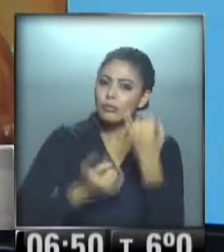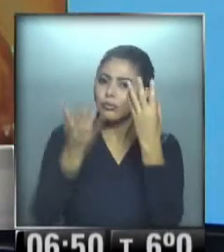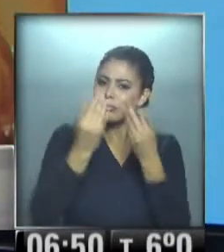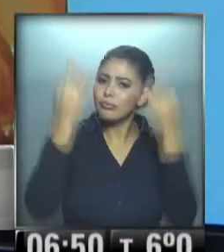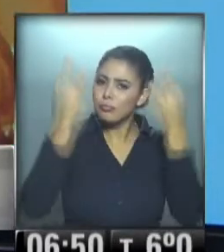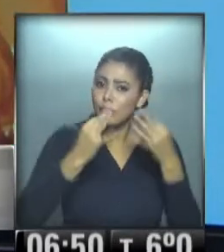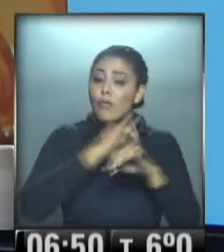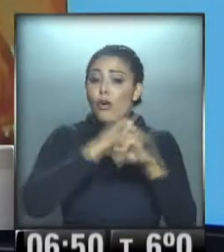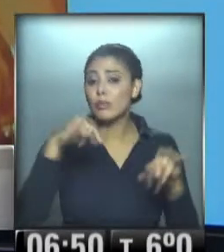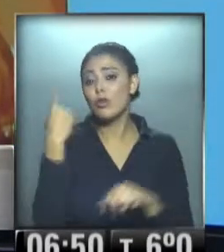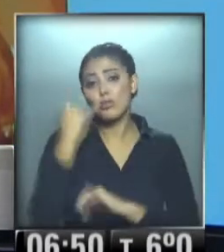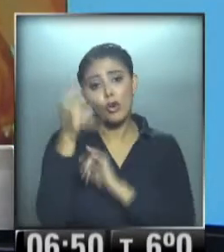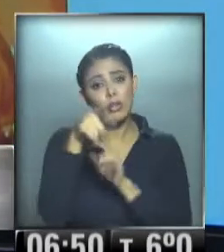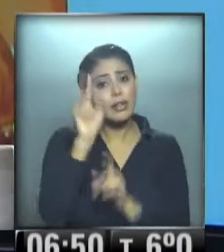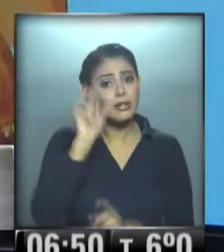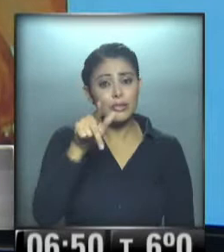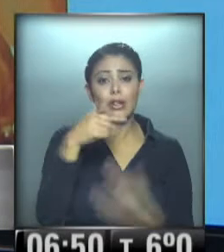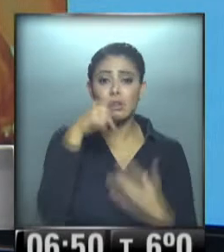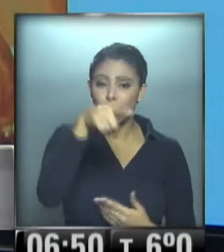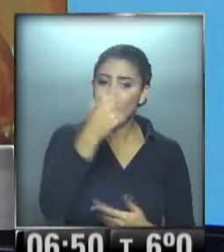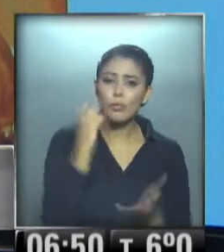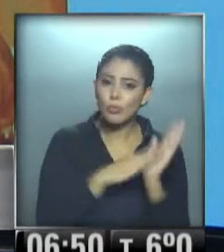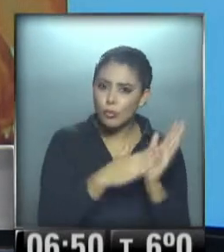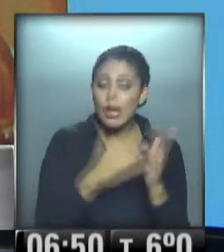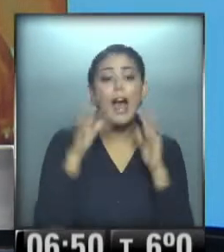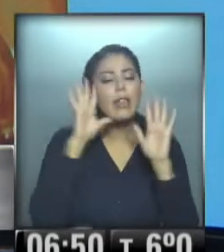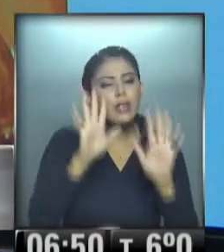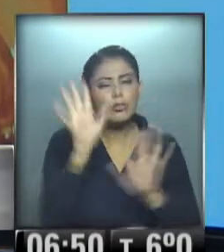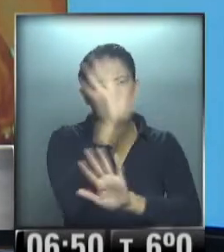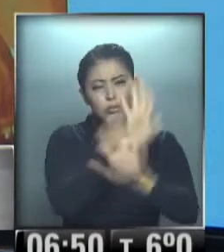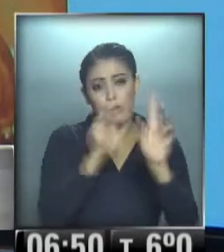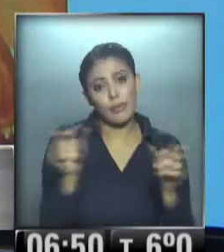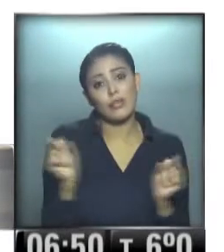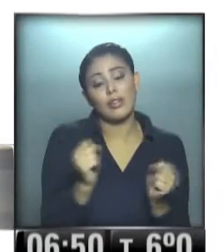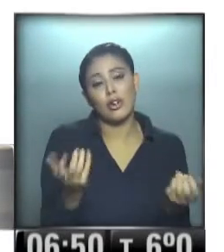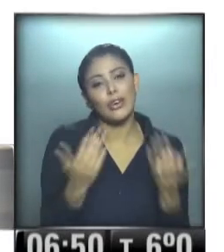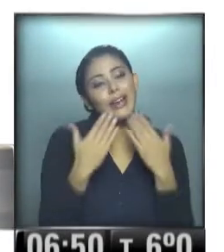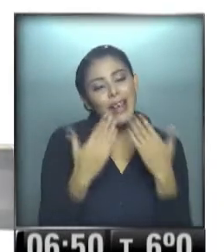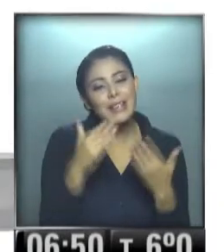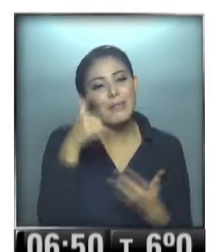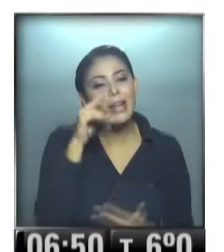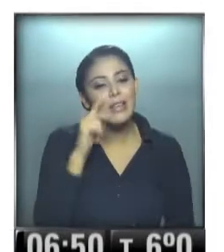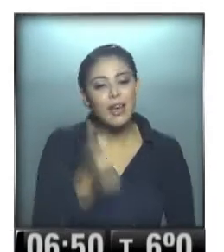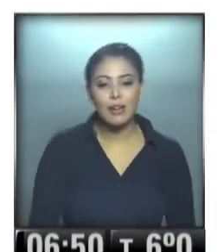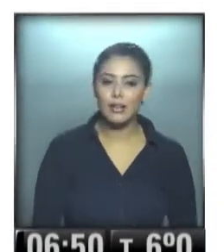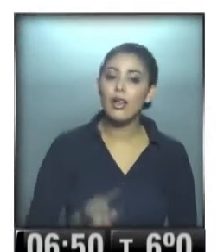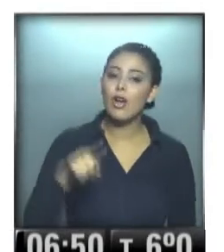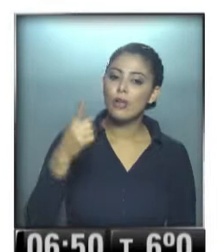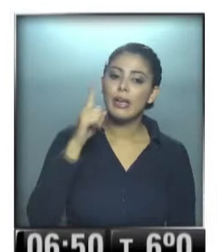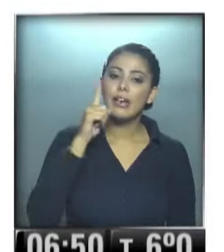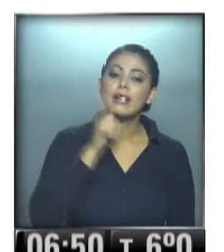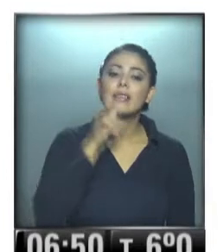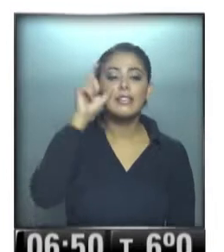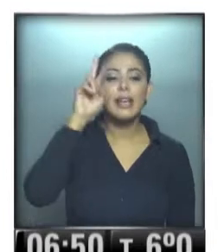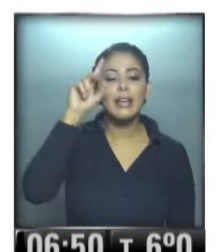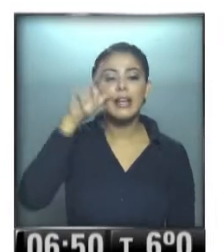asegurando que es como estamos contando. Atención con las neblinas. Además, hace frío, ¿viste? Gracias, María. Y entra en la escena Teresa.